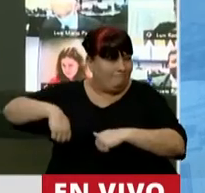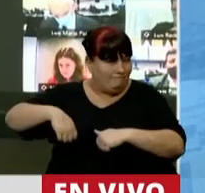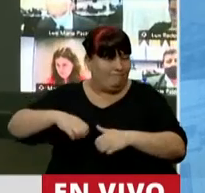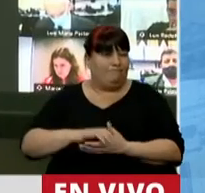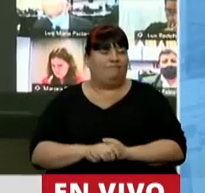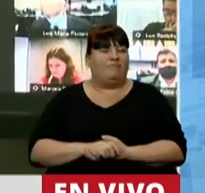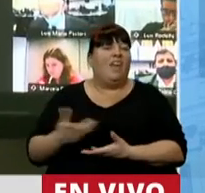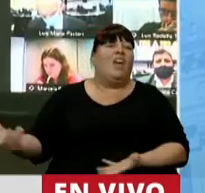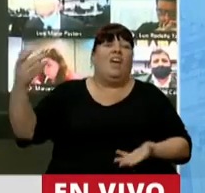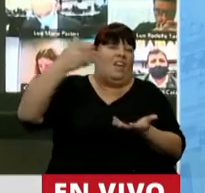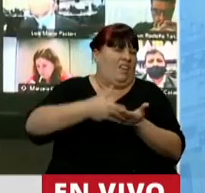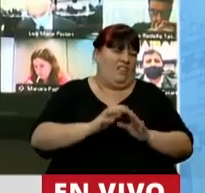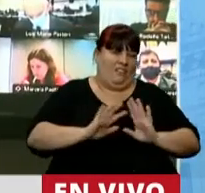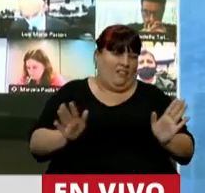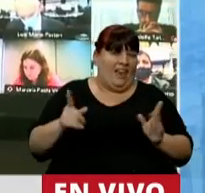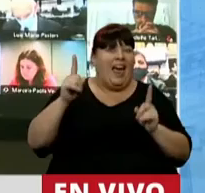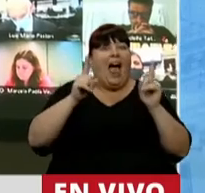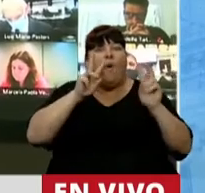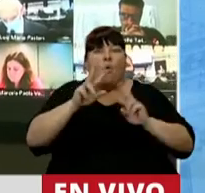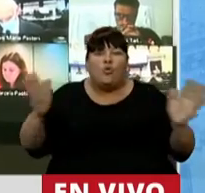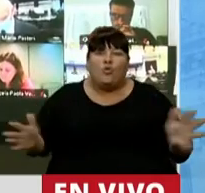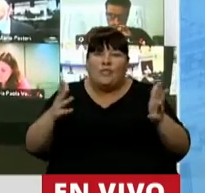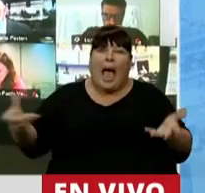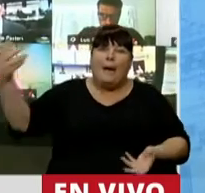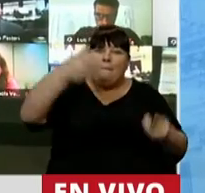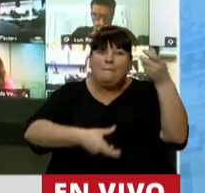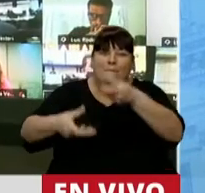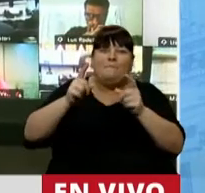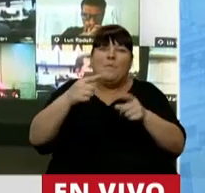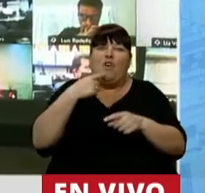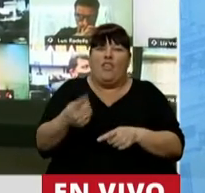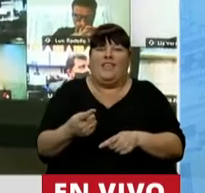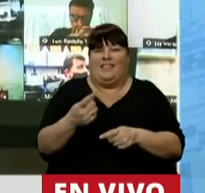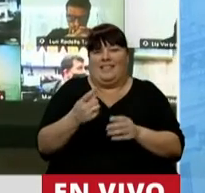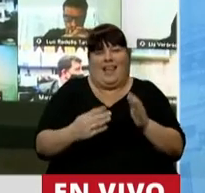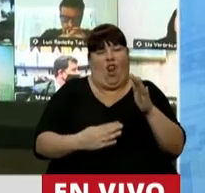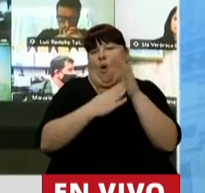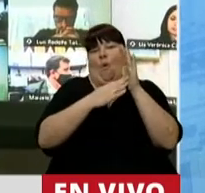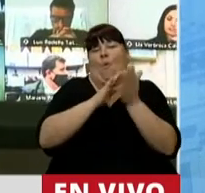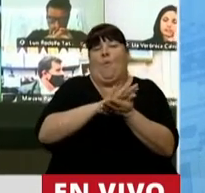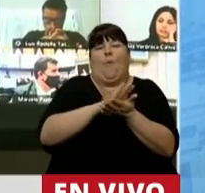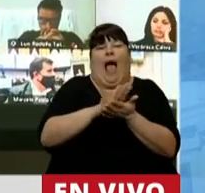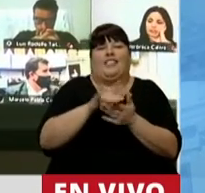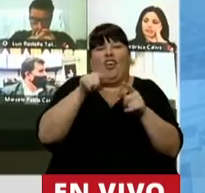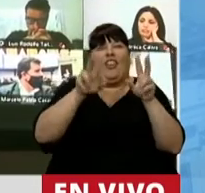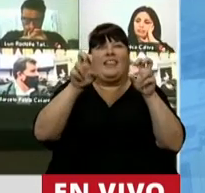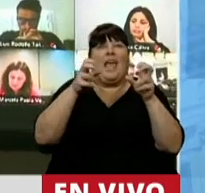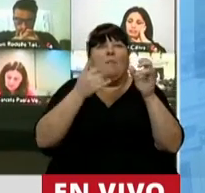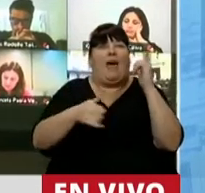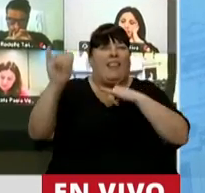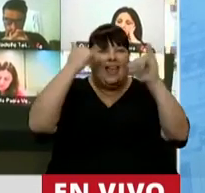desinversiones, en vez de incentivarlas, como enseña el ABC de la materia.